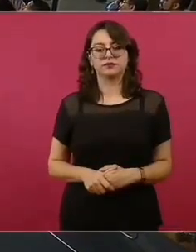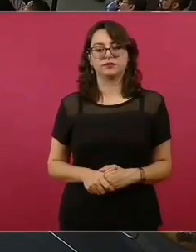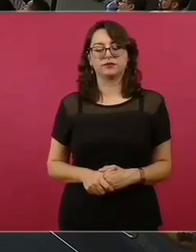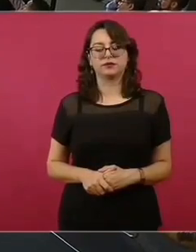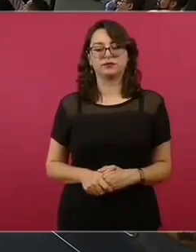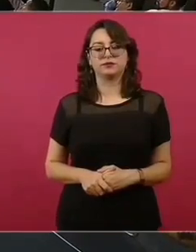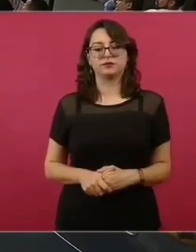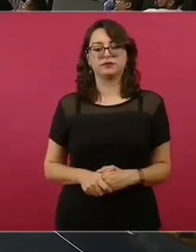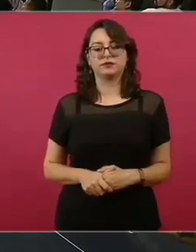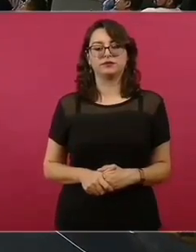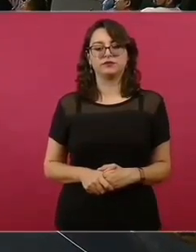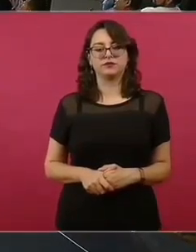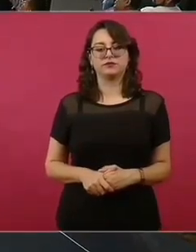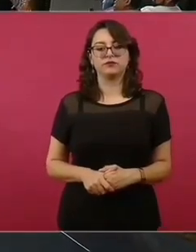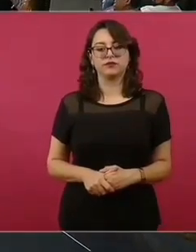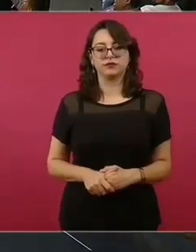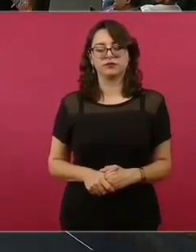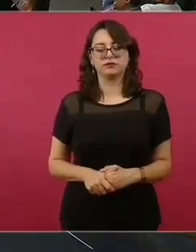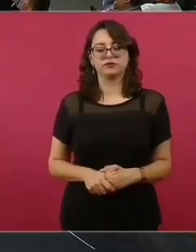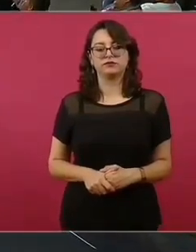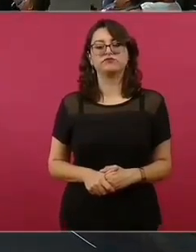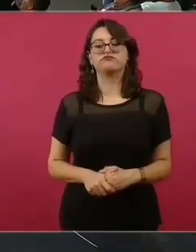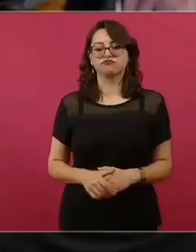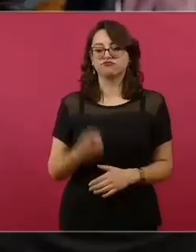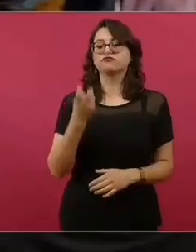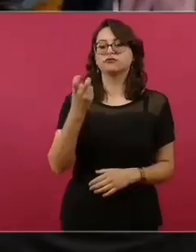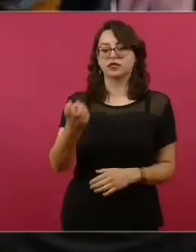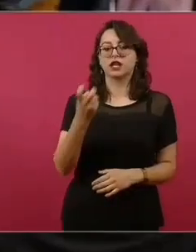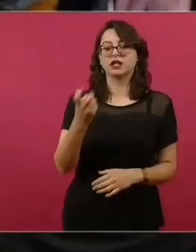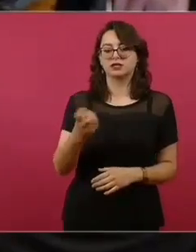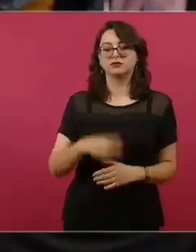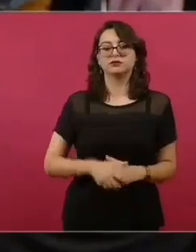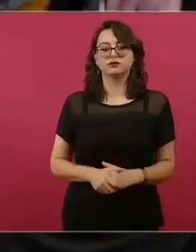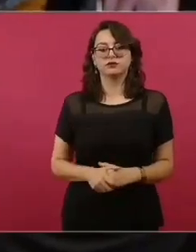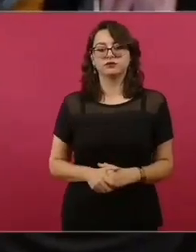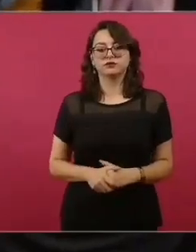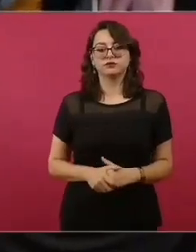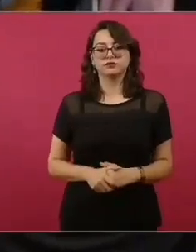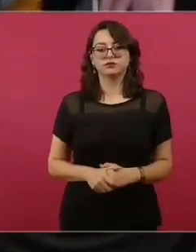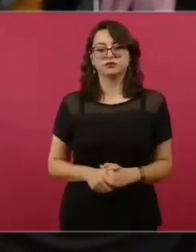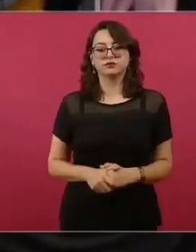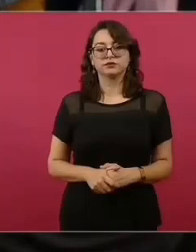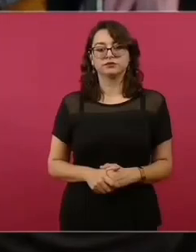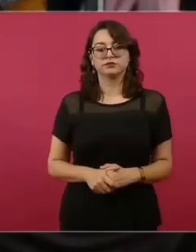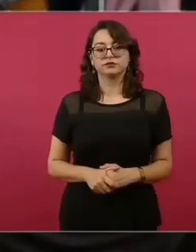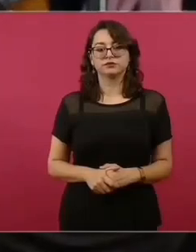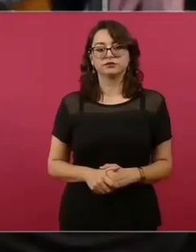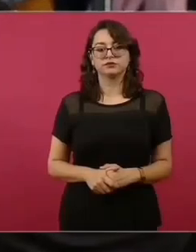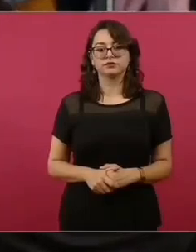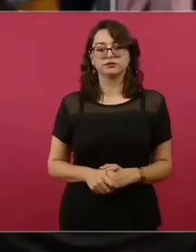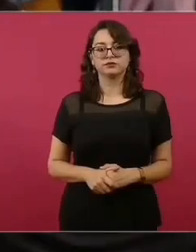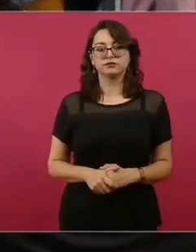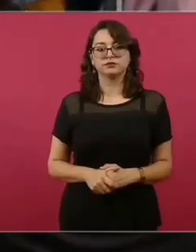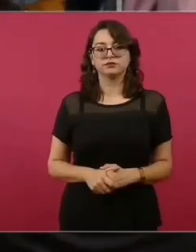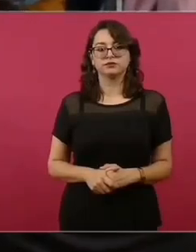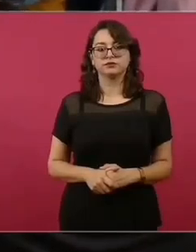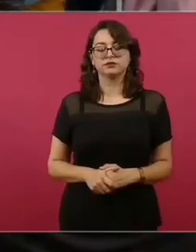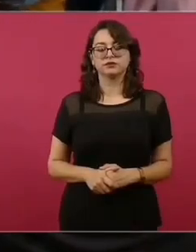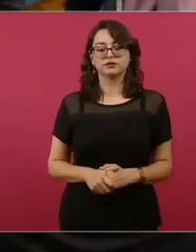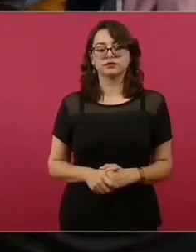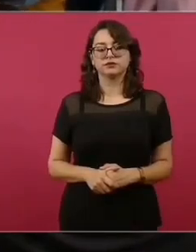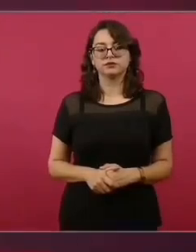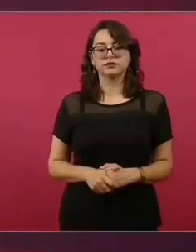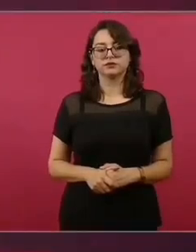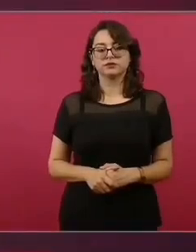de salud a la medicina tradicional. Así es. Ahí tenemos expertos. ¿Cuál Y si usted sabe cuál es mi empresa, quiero que la diga en este momento. Desde luego